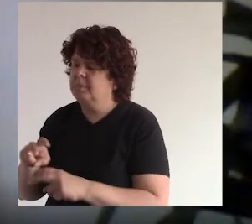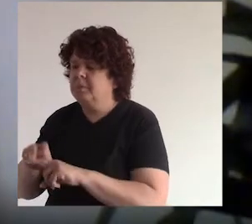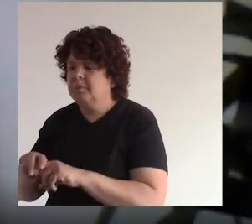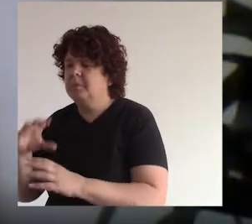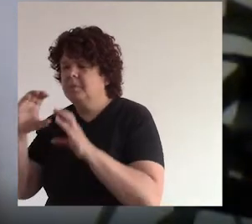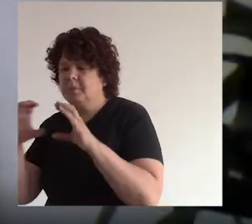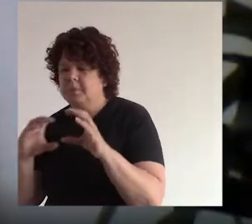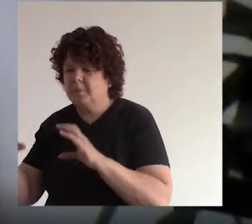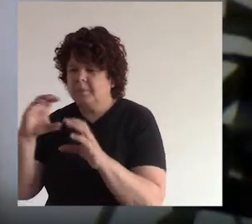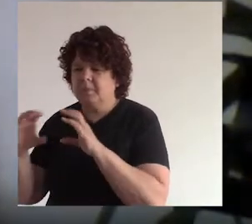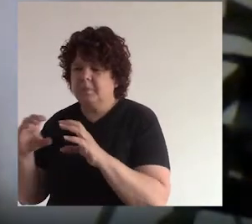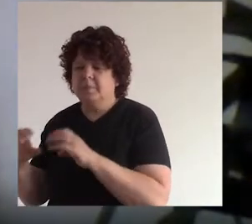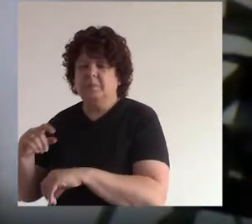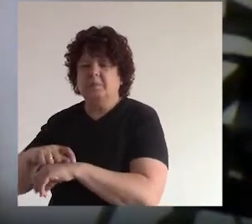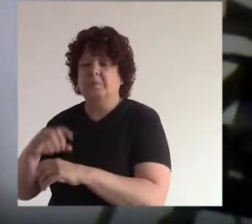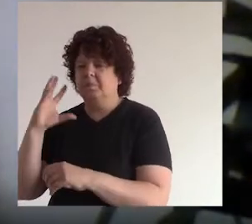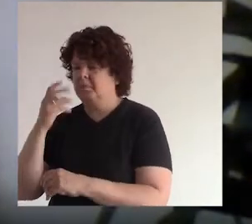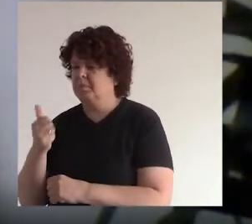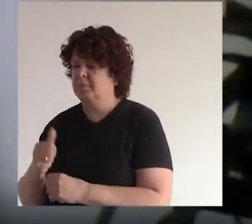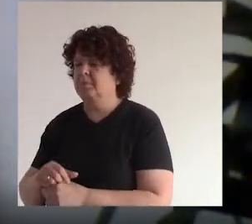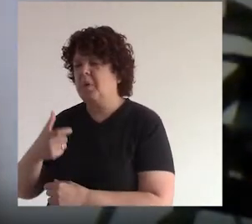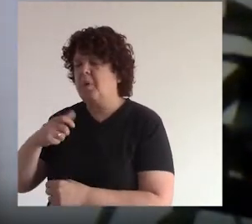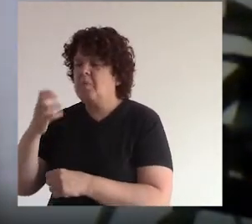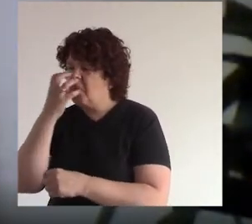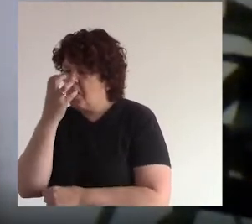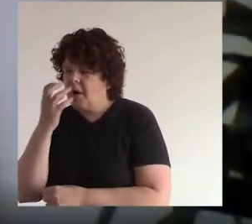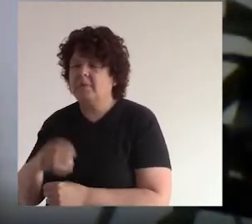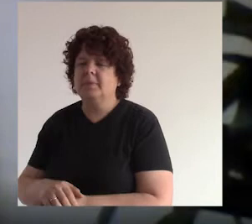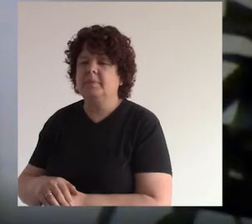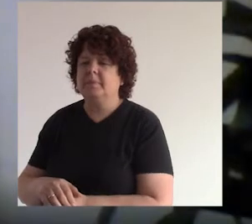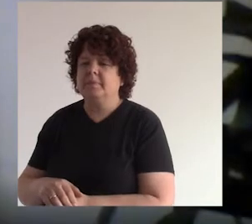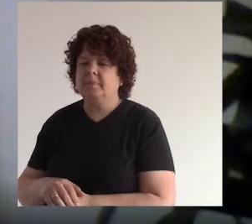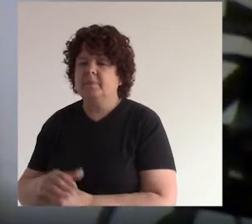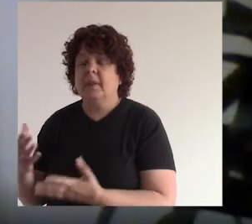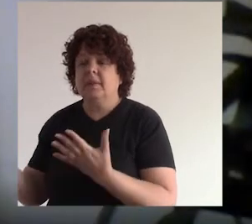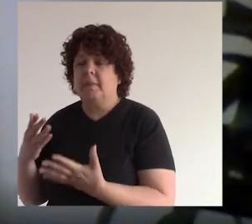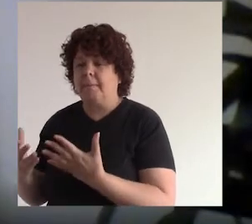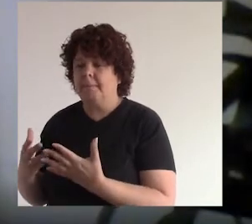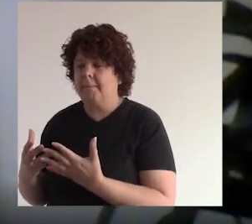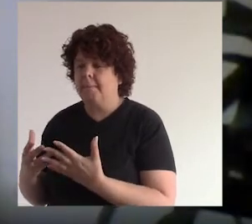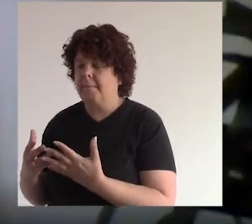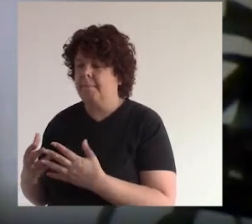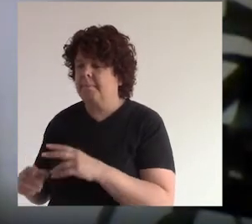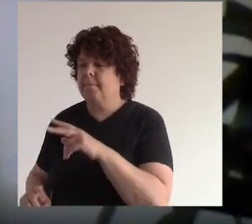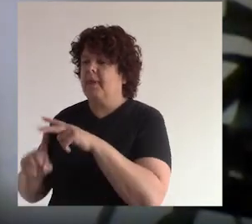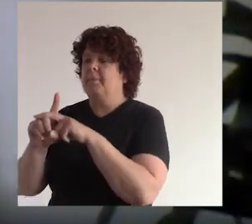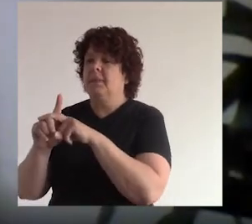refrescarnos y estamos ahí pasándola muy bien haciendo unos chistes bromas ¿no? y de repente